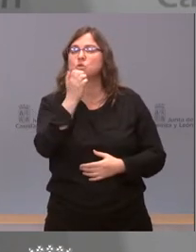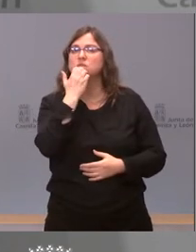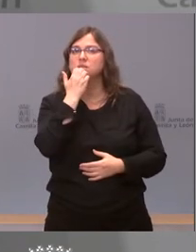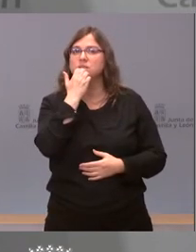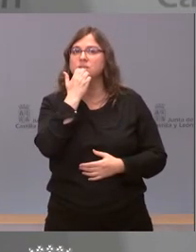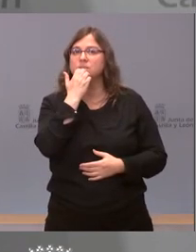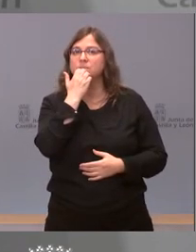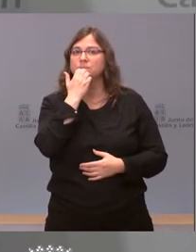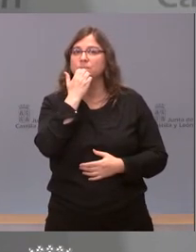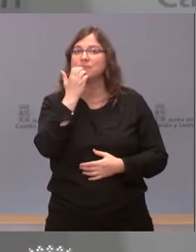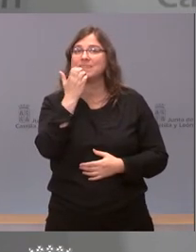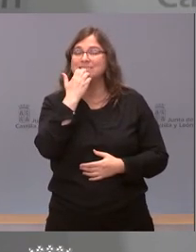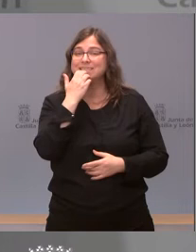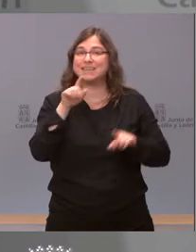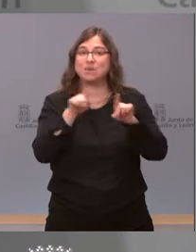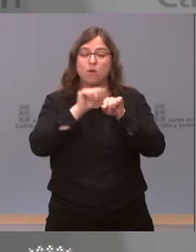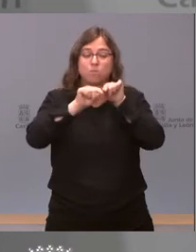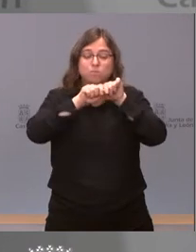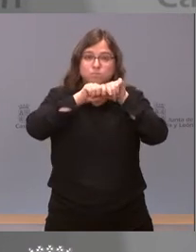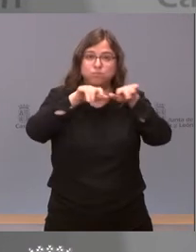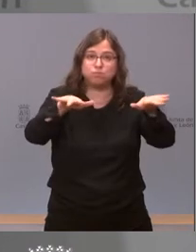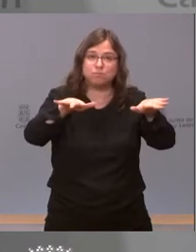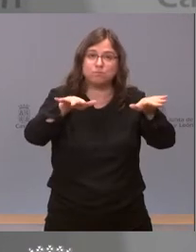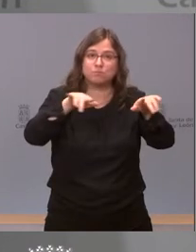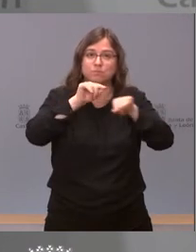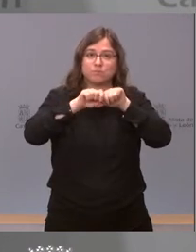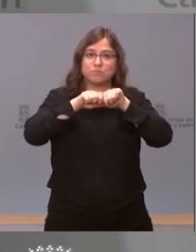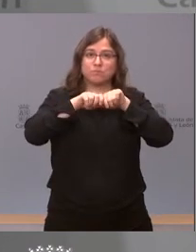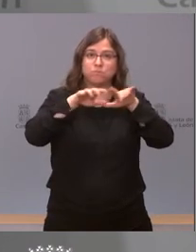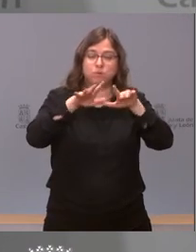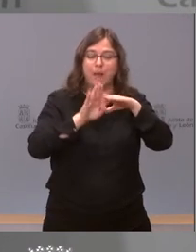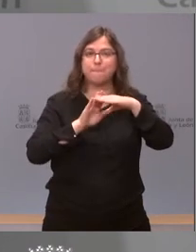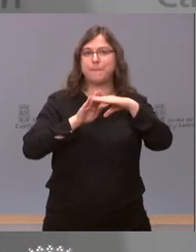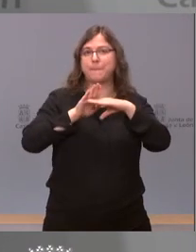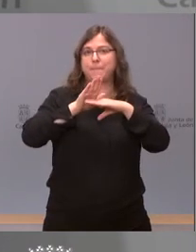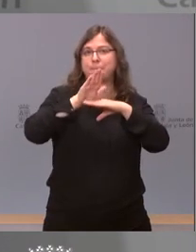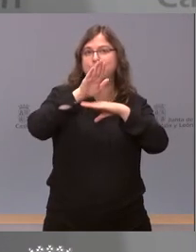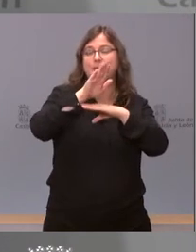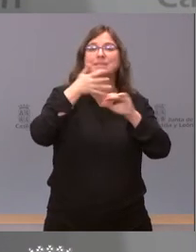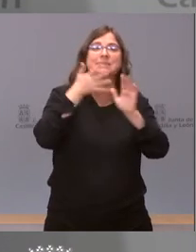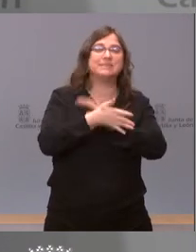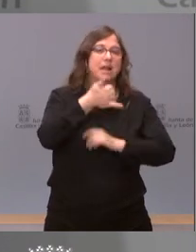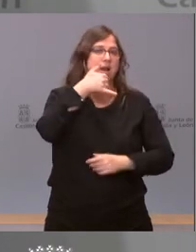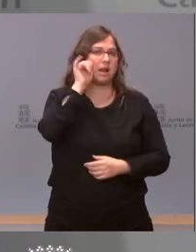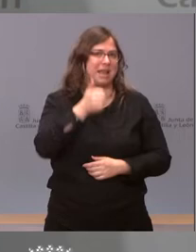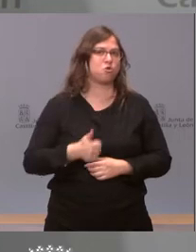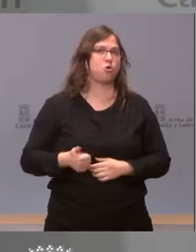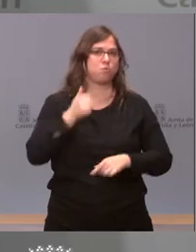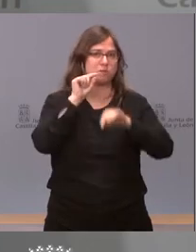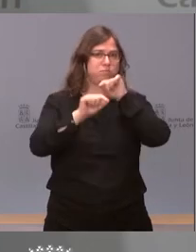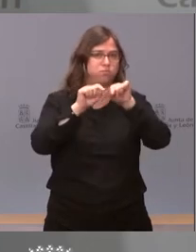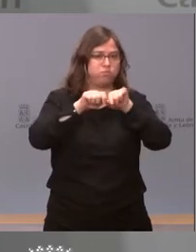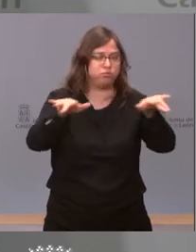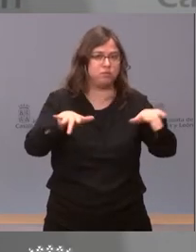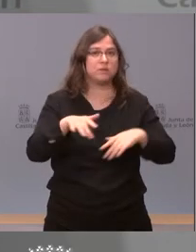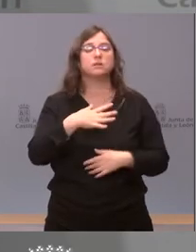mientras la pandemia esté en auge, mientras tengamos un riesgo epidemiológico y además lo vamos